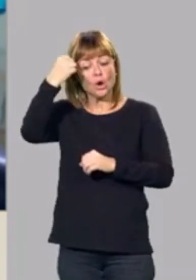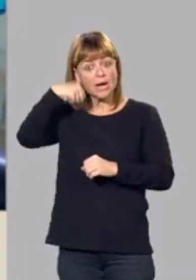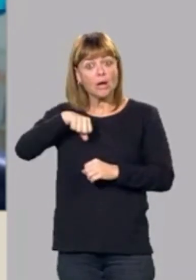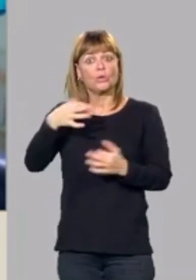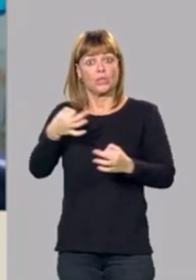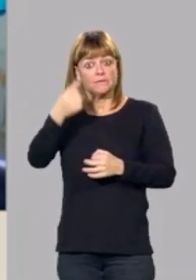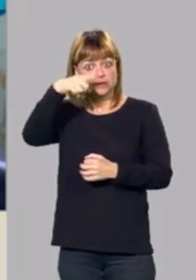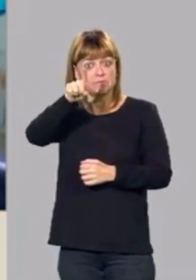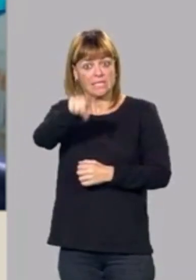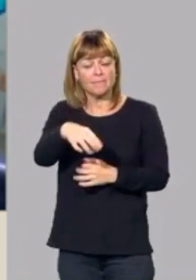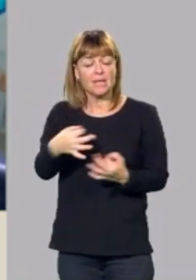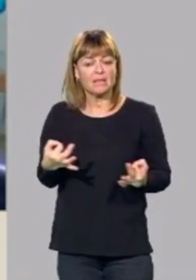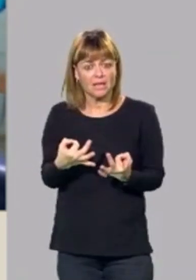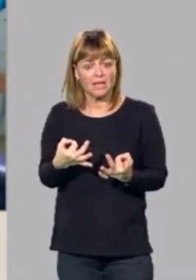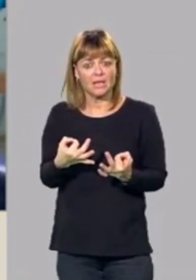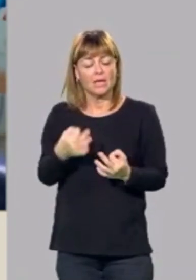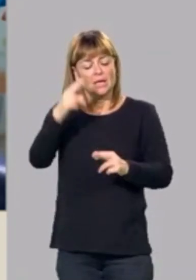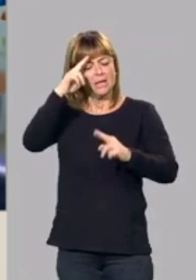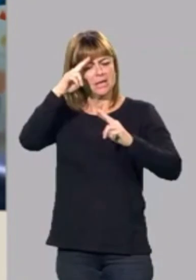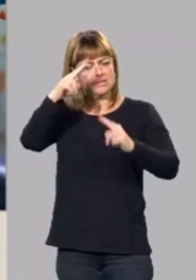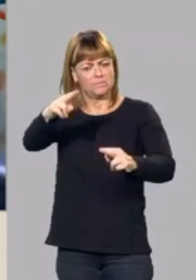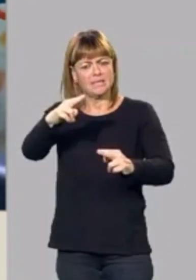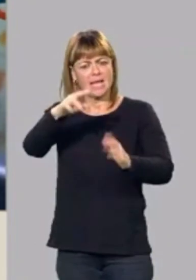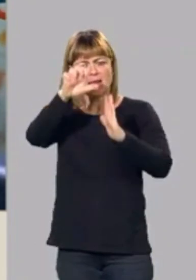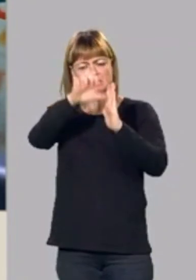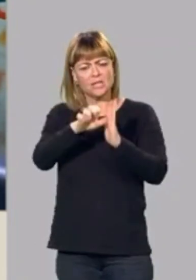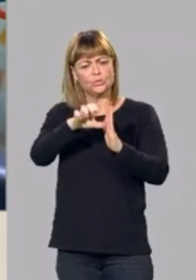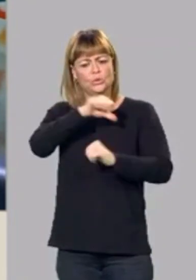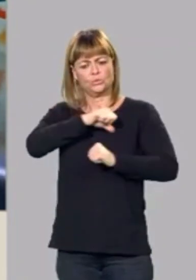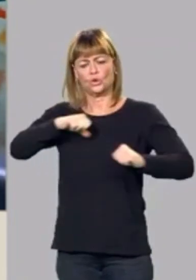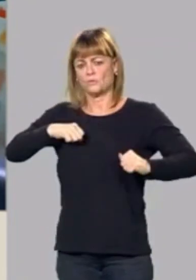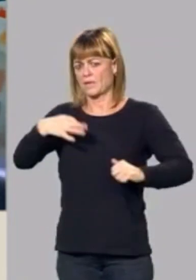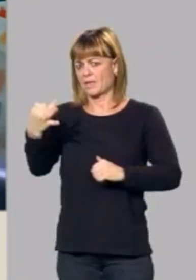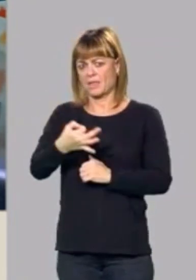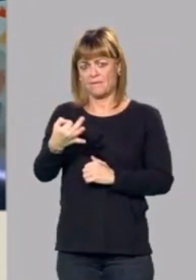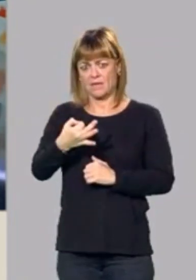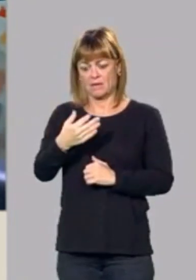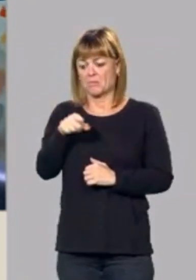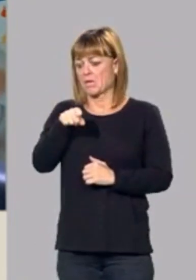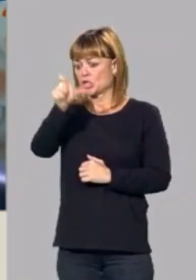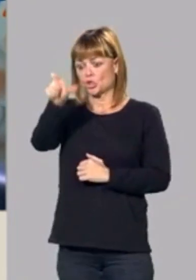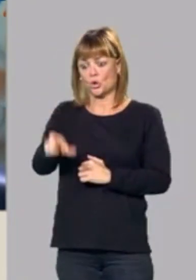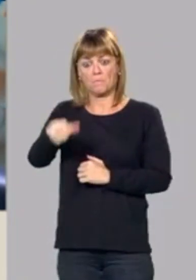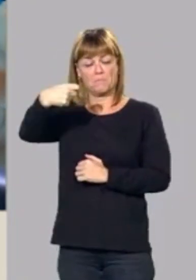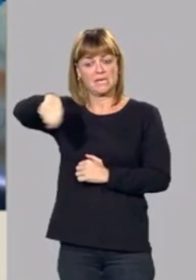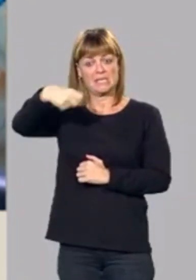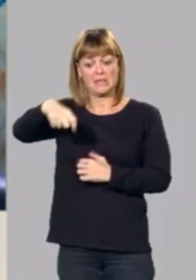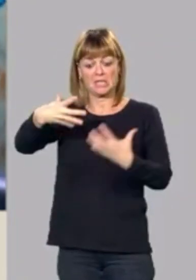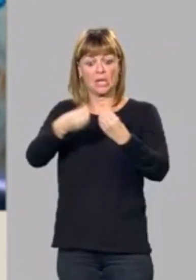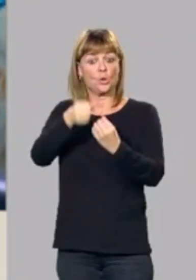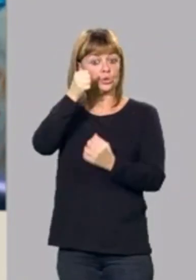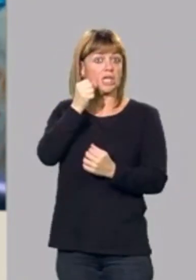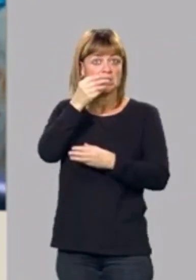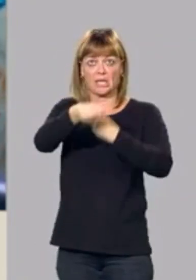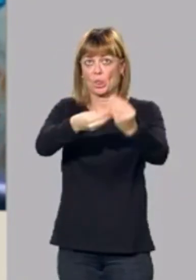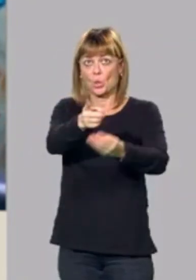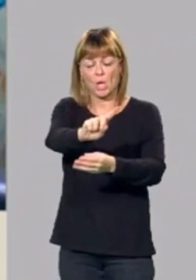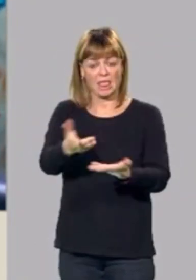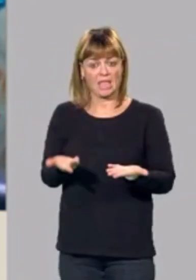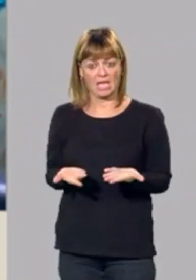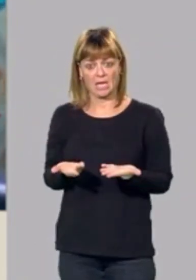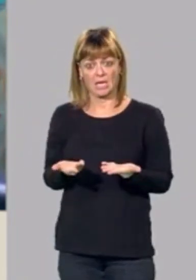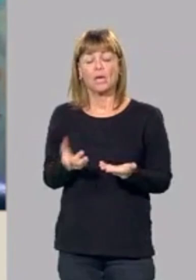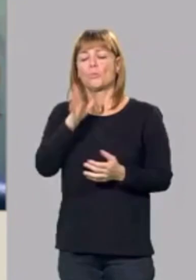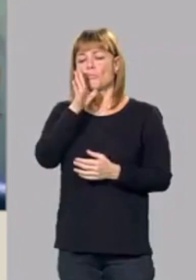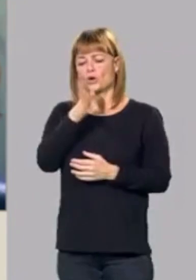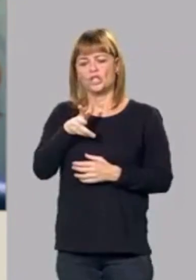consciente también de que tiene que respetar el Estatuto de Autonomía, algo que el presidente, en su primera reunión con el presidente Sánchez, no hizo. Y por eso Chunta Aragonesista